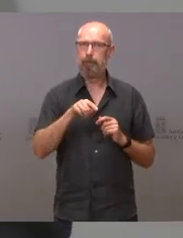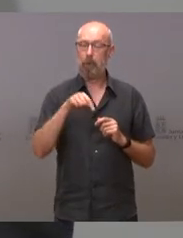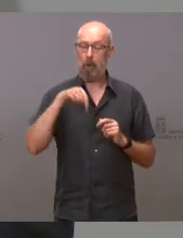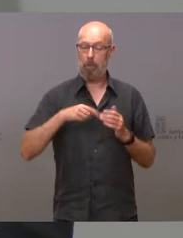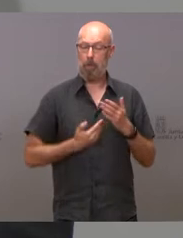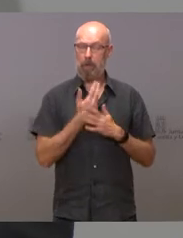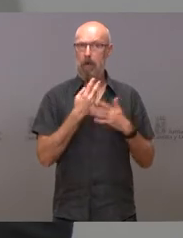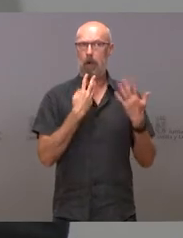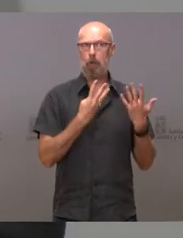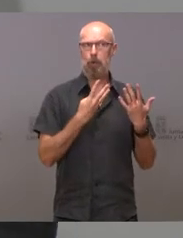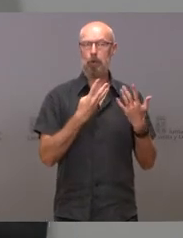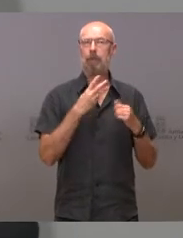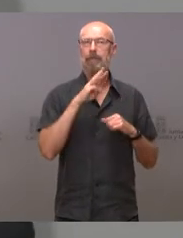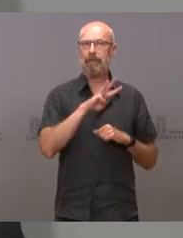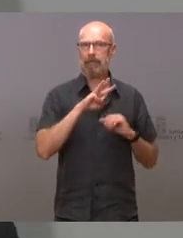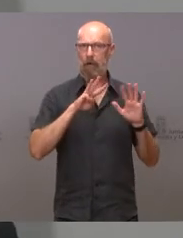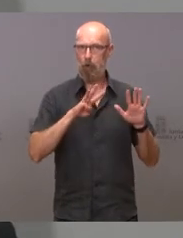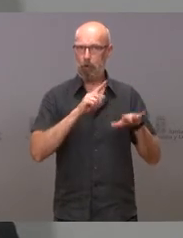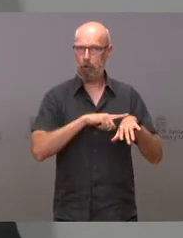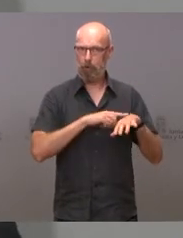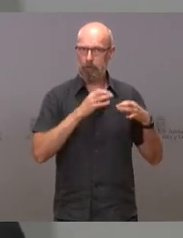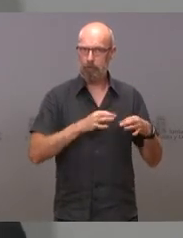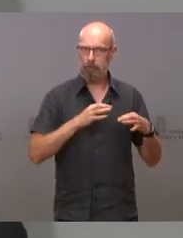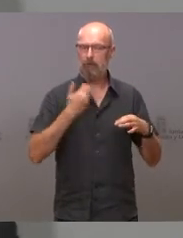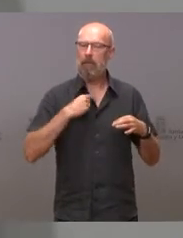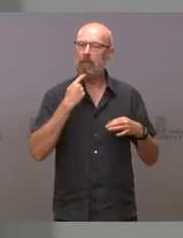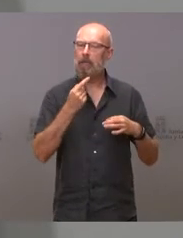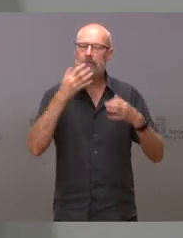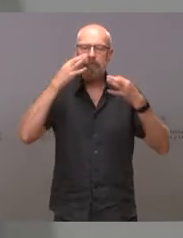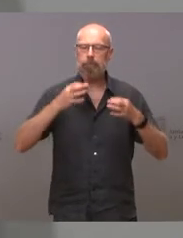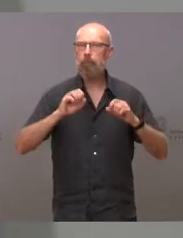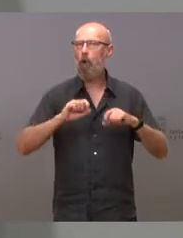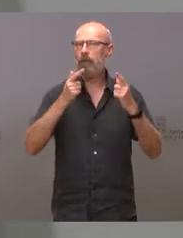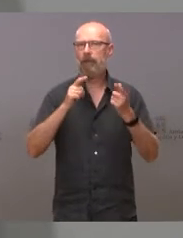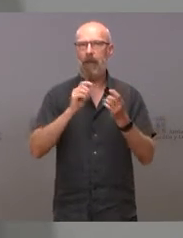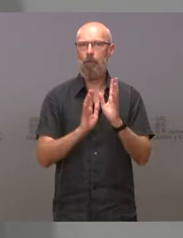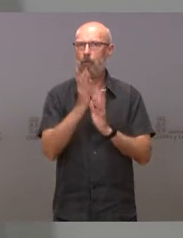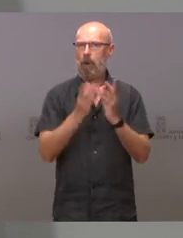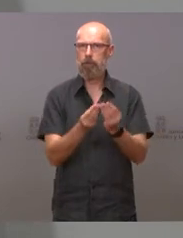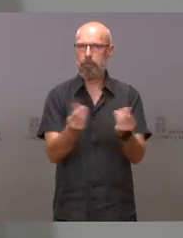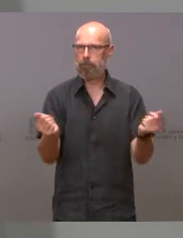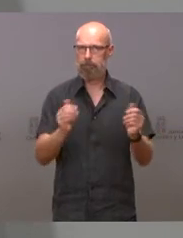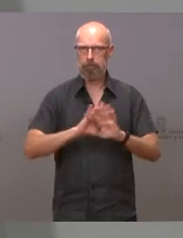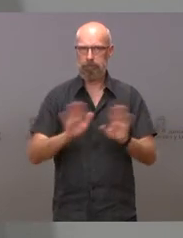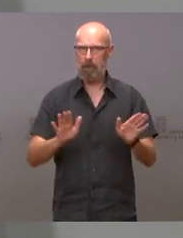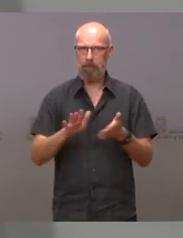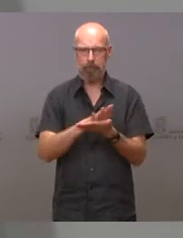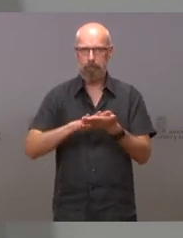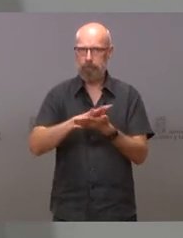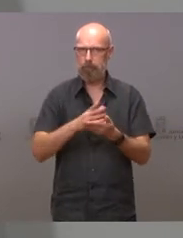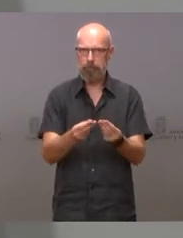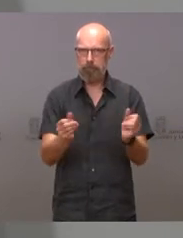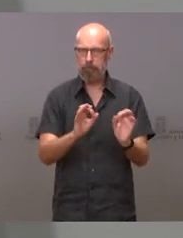.38 ha sido declarado extinguido oficialmente el incendio.